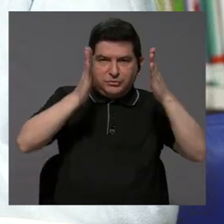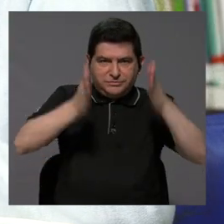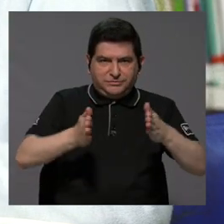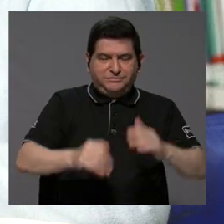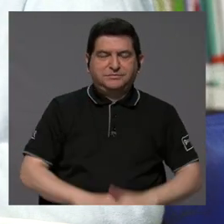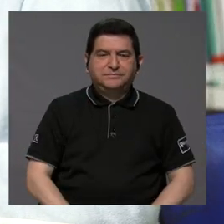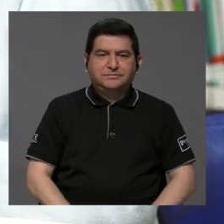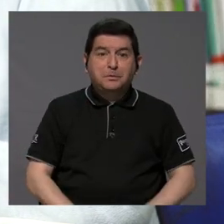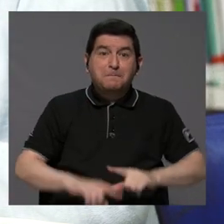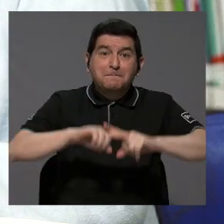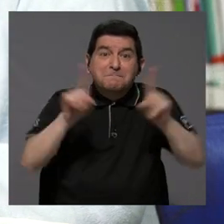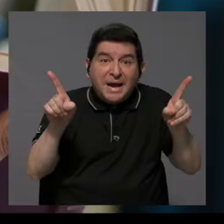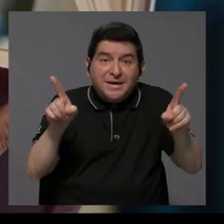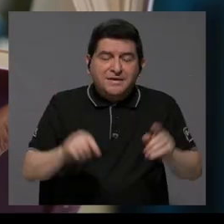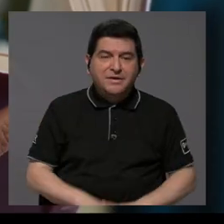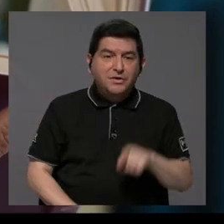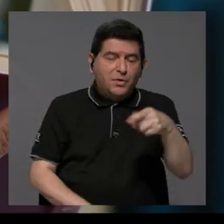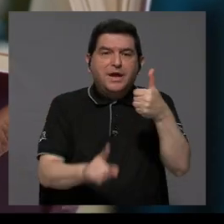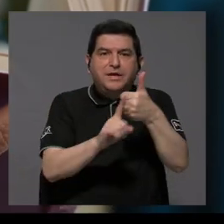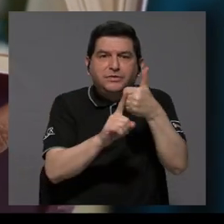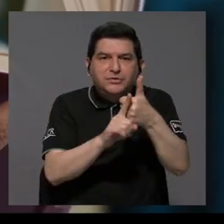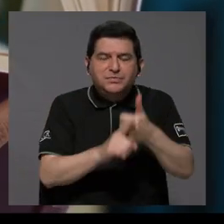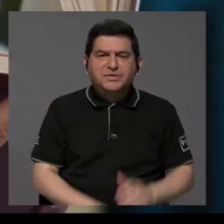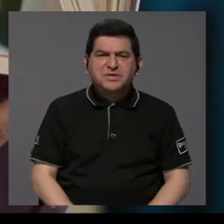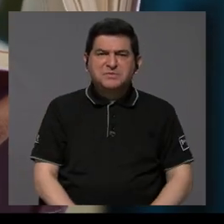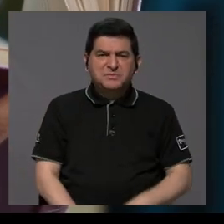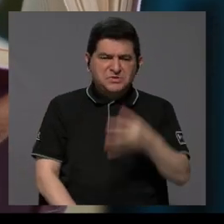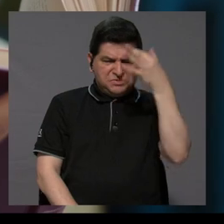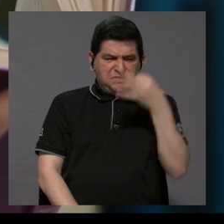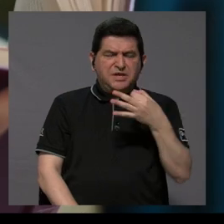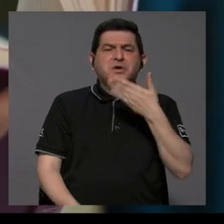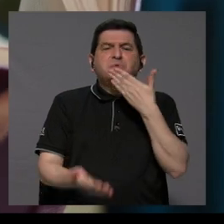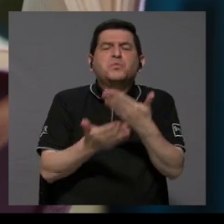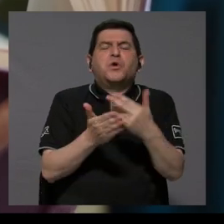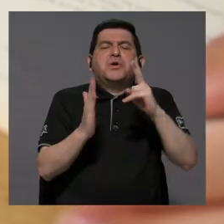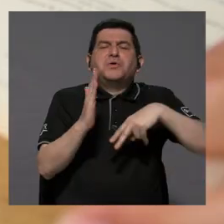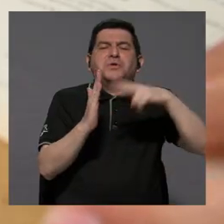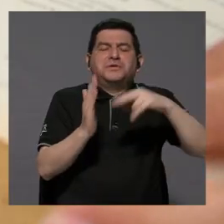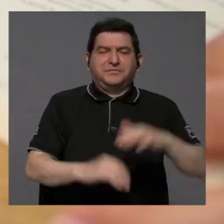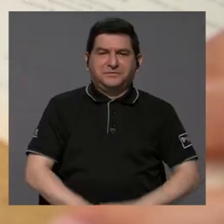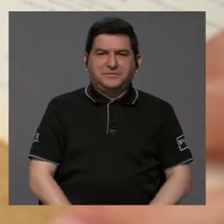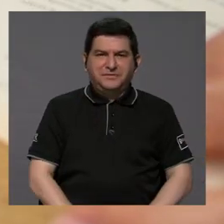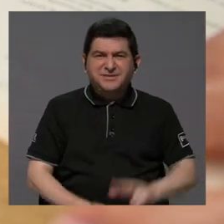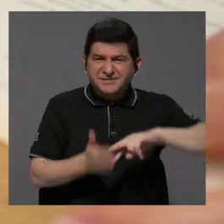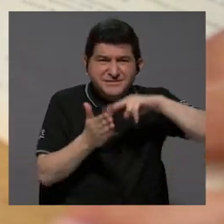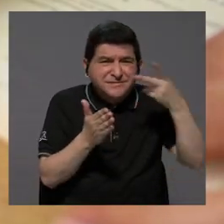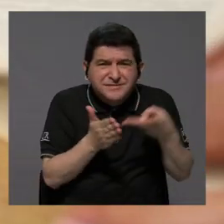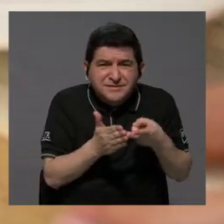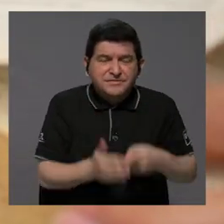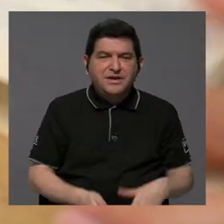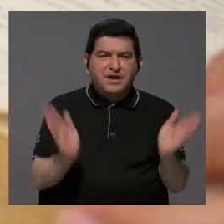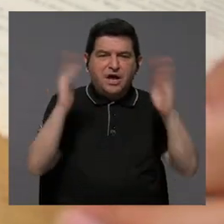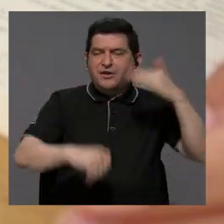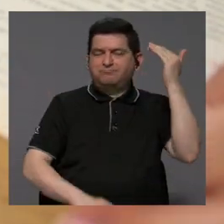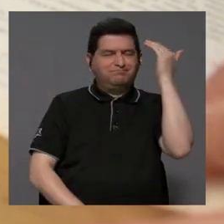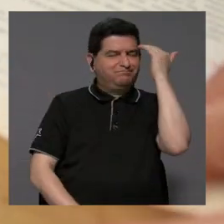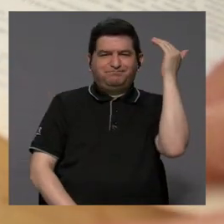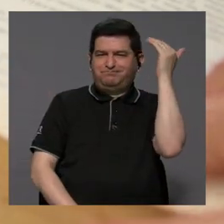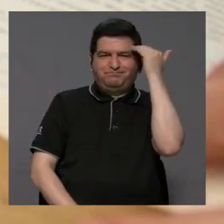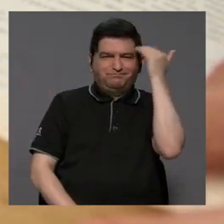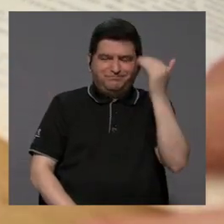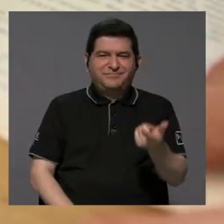del estudiantado. Y sin embargo, ellos y ellas se autodefinen como buenos lectores. Es decir, no hay